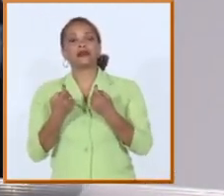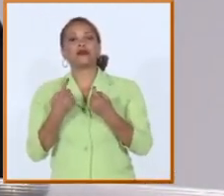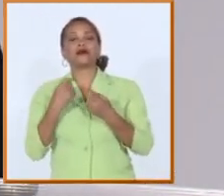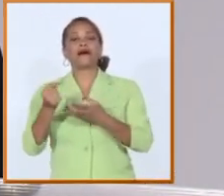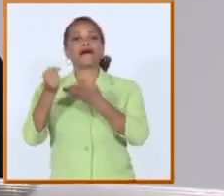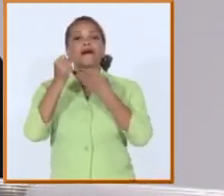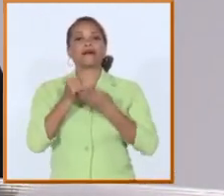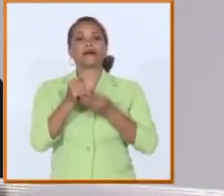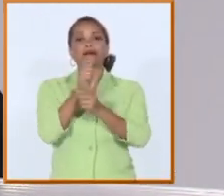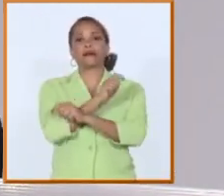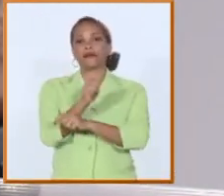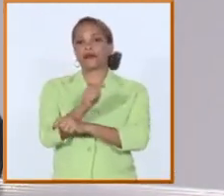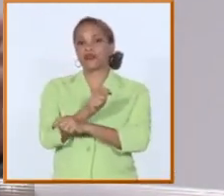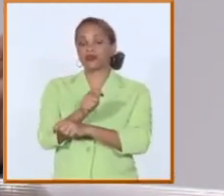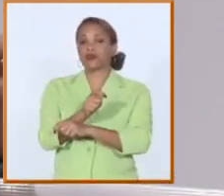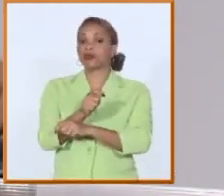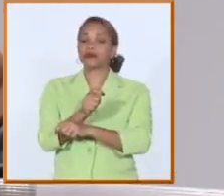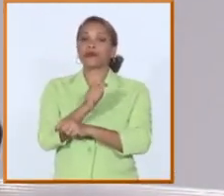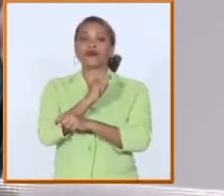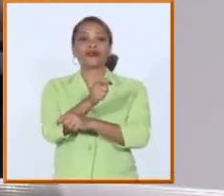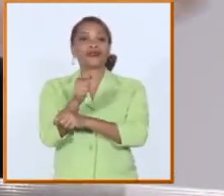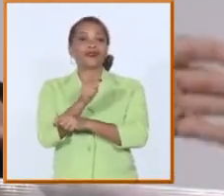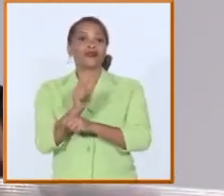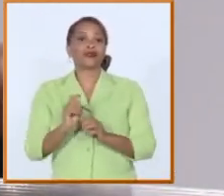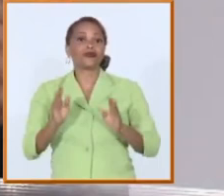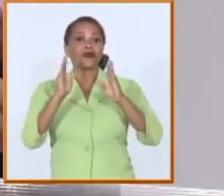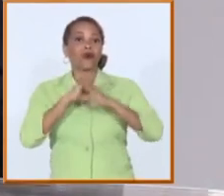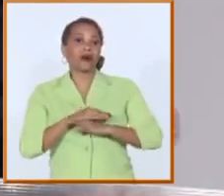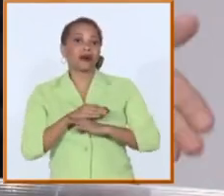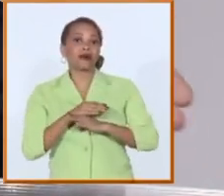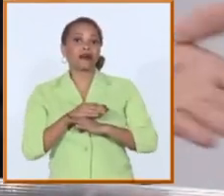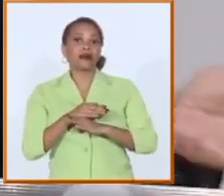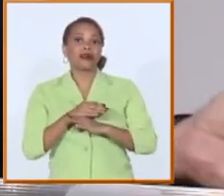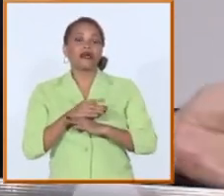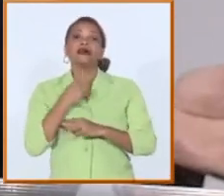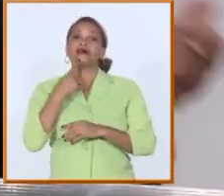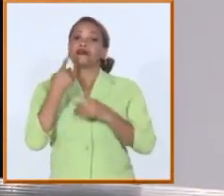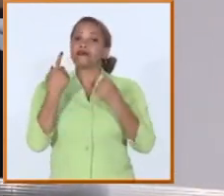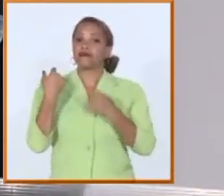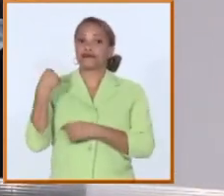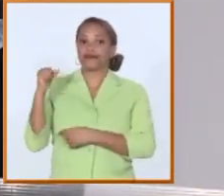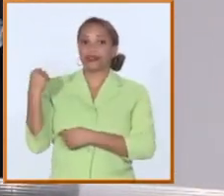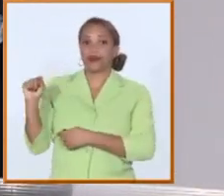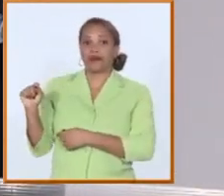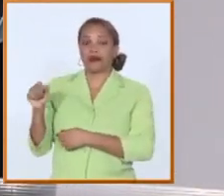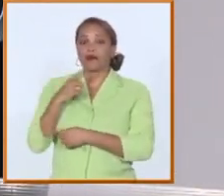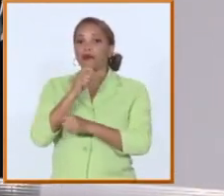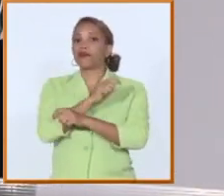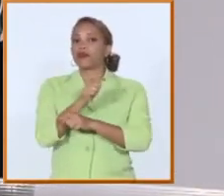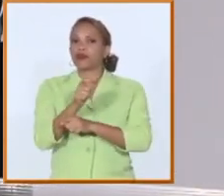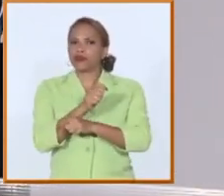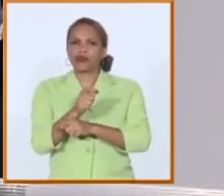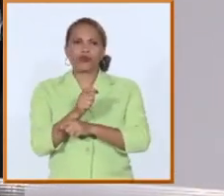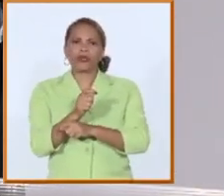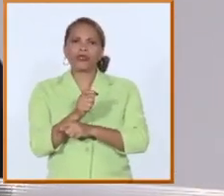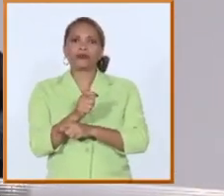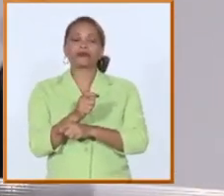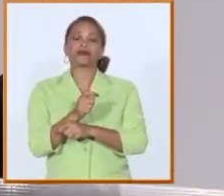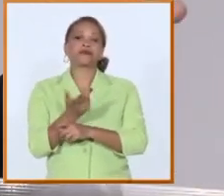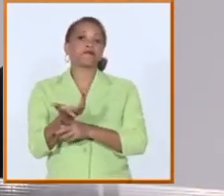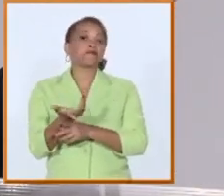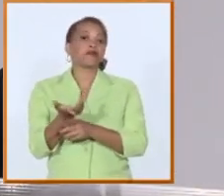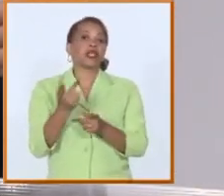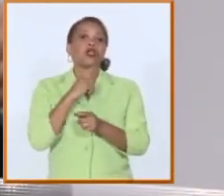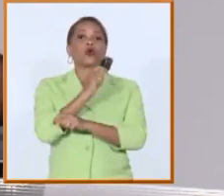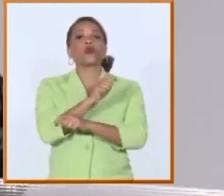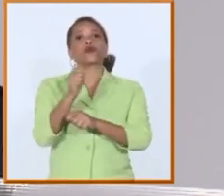tenemos debilidad en nuestro claustro la educación superior no está ajena a determinadas situaciones que tú conoces que se nos dan con los profesionales nuestros